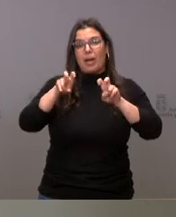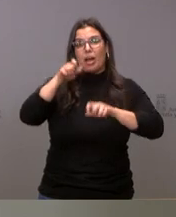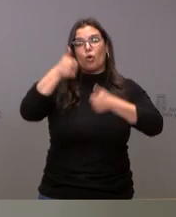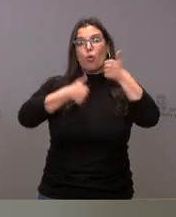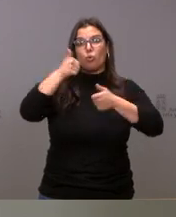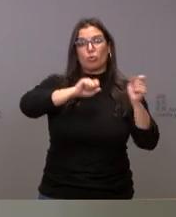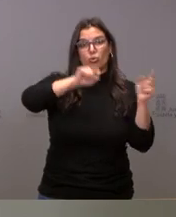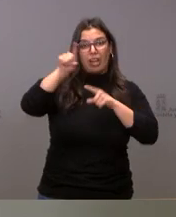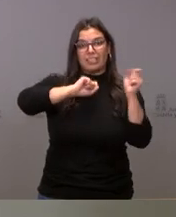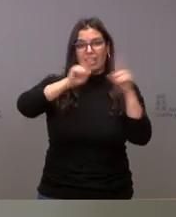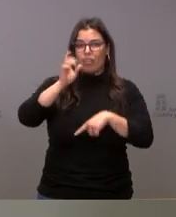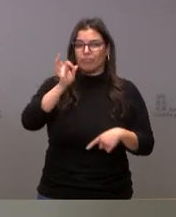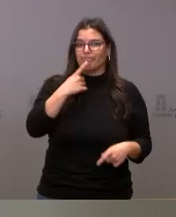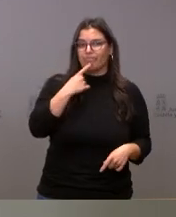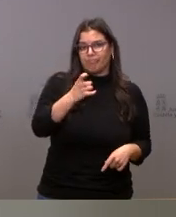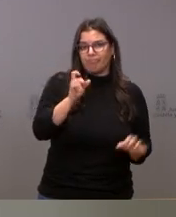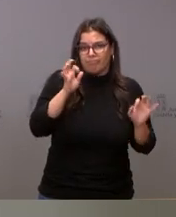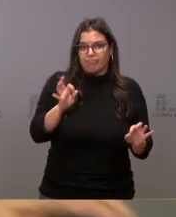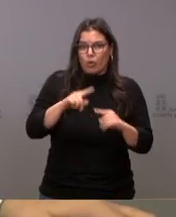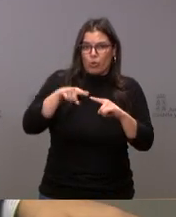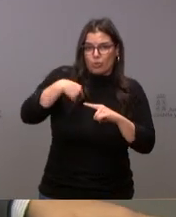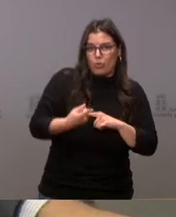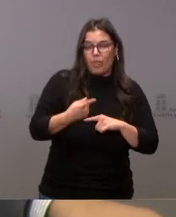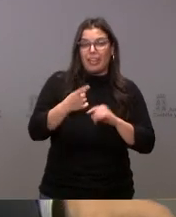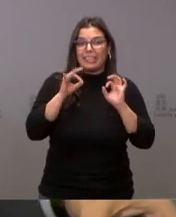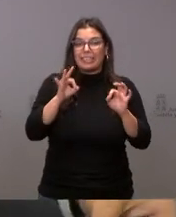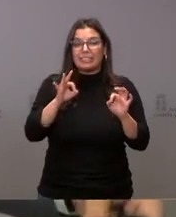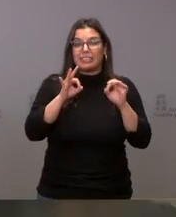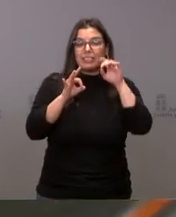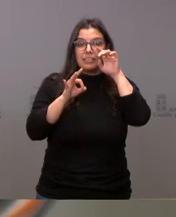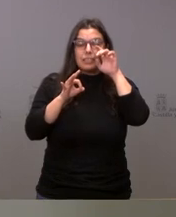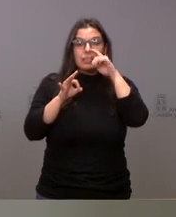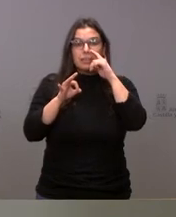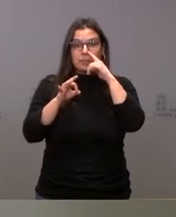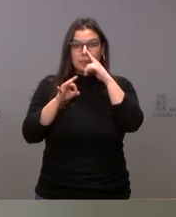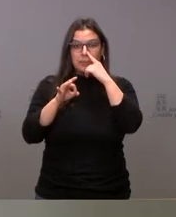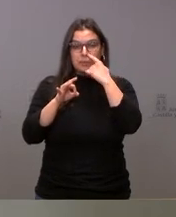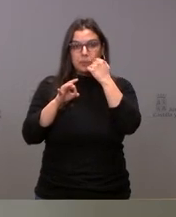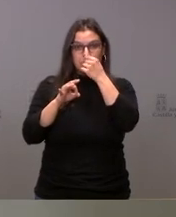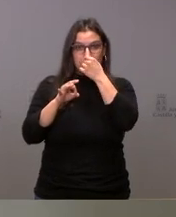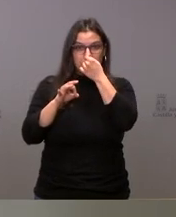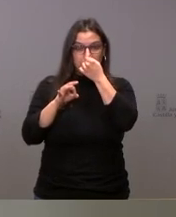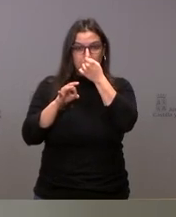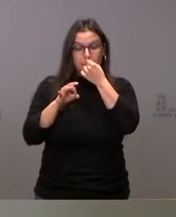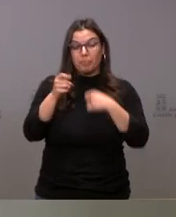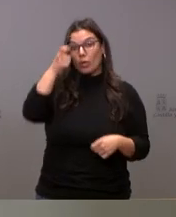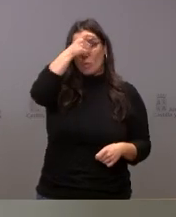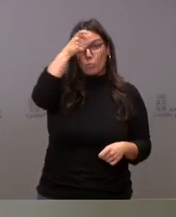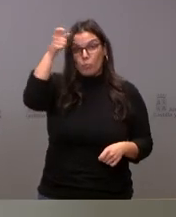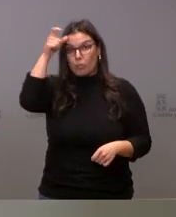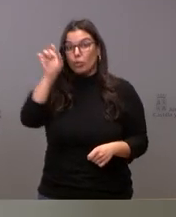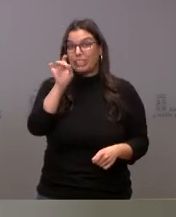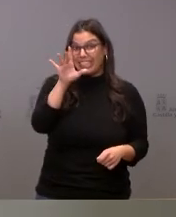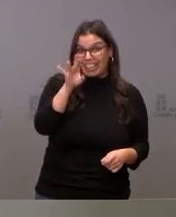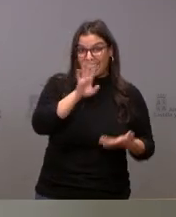Está creando ciertas dificultades, concretamente en 15 localidades de